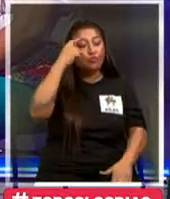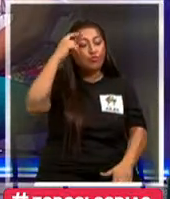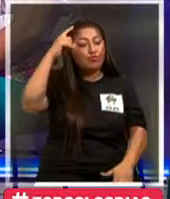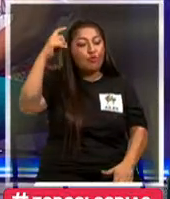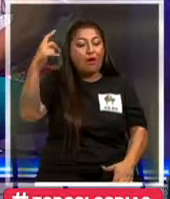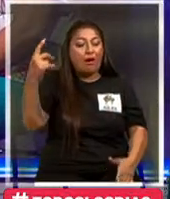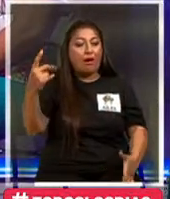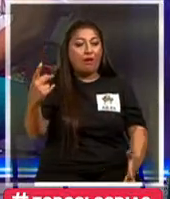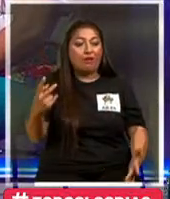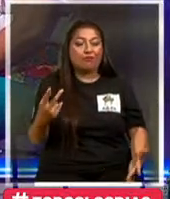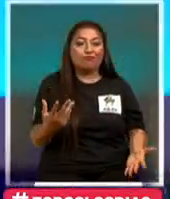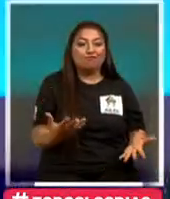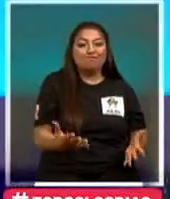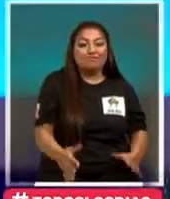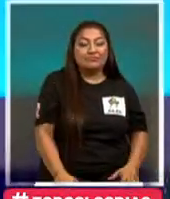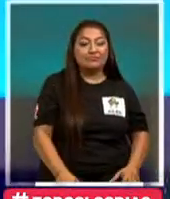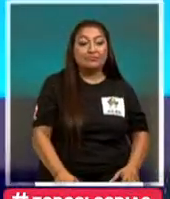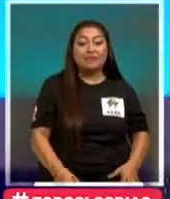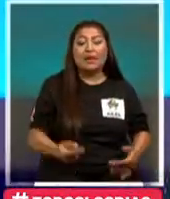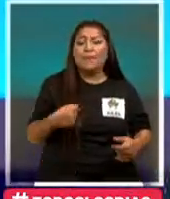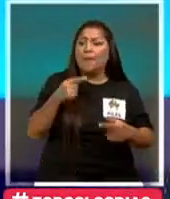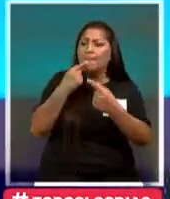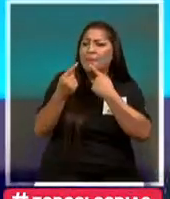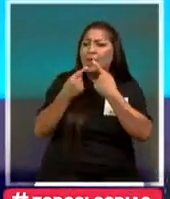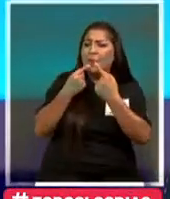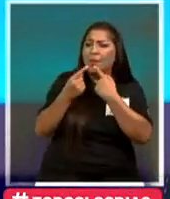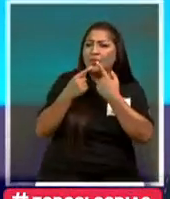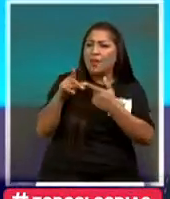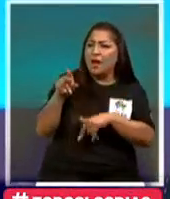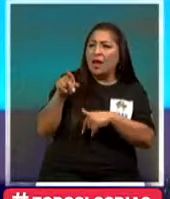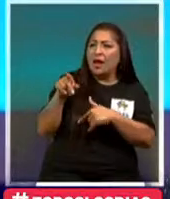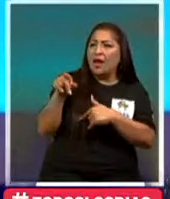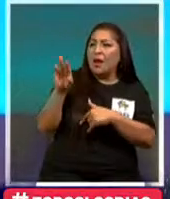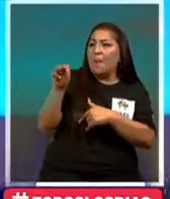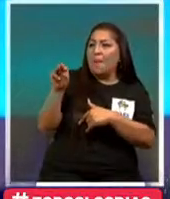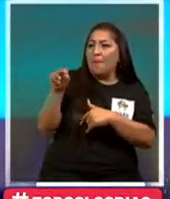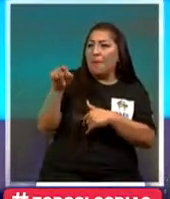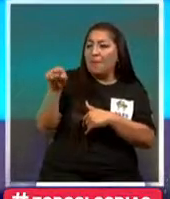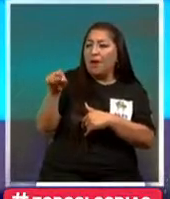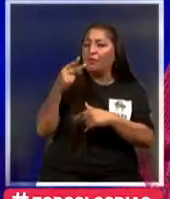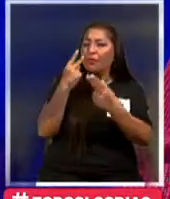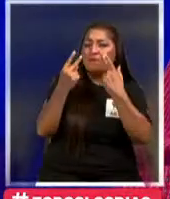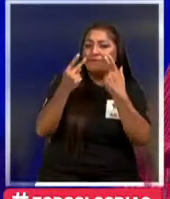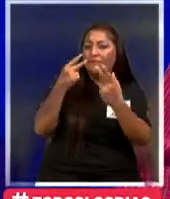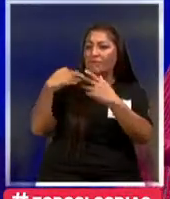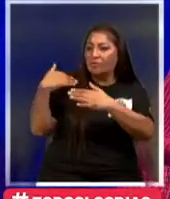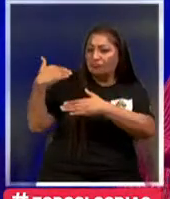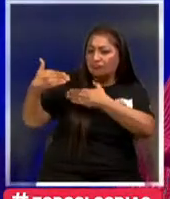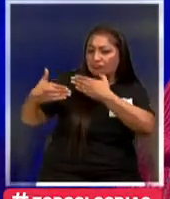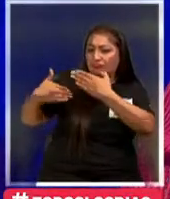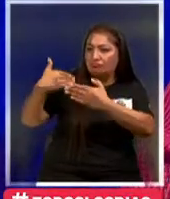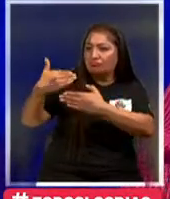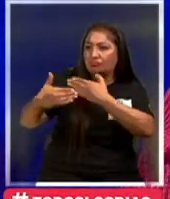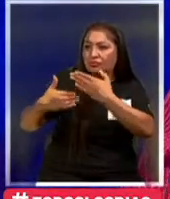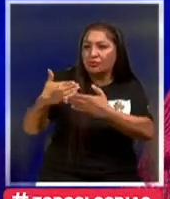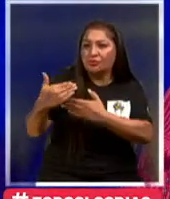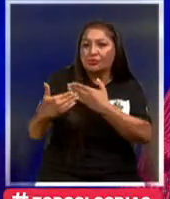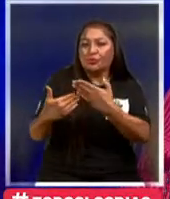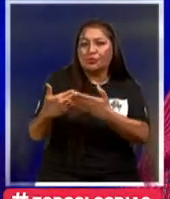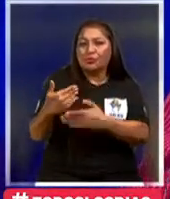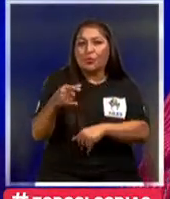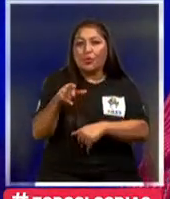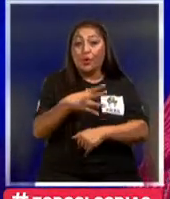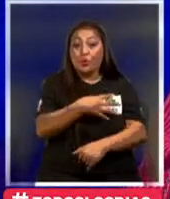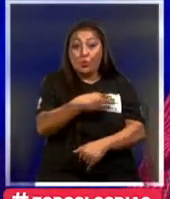Y tu mamá miraba la nota Y te quiero preguntar ¿Por qué? ¿Por qué te emocionaste tanto? ¿Viste el proceso completo de tu hijo? Y me imagino también Empezaste a recordar